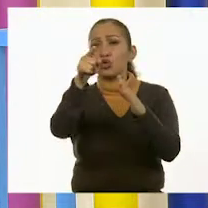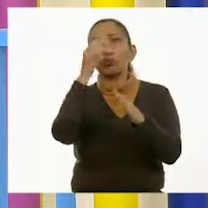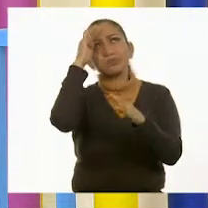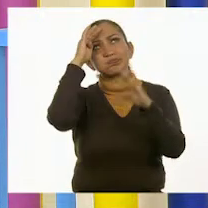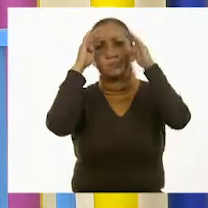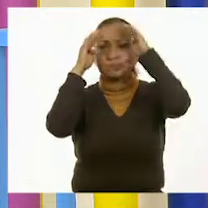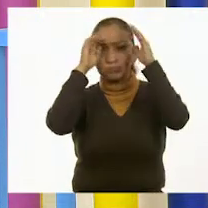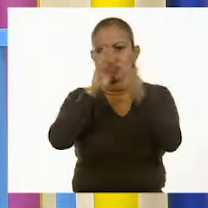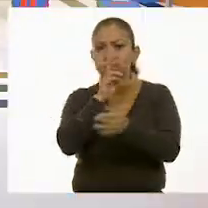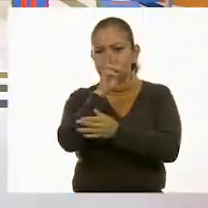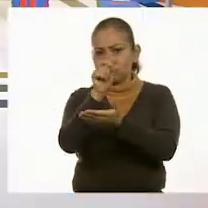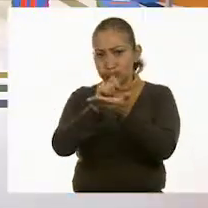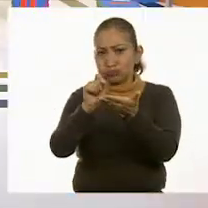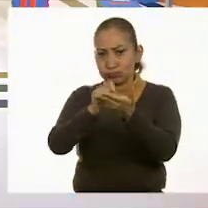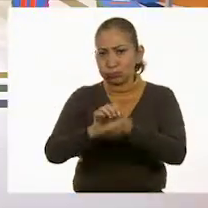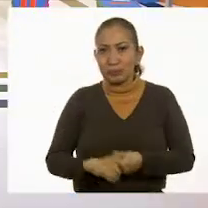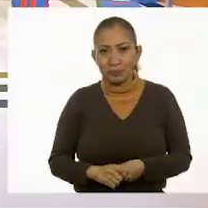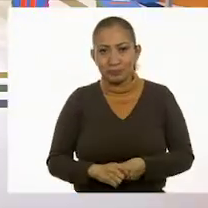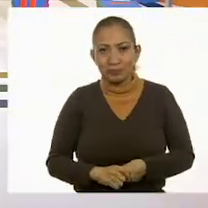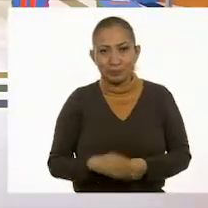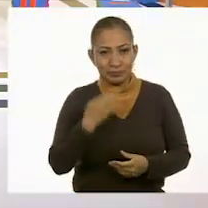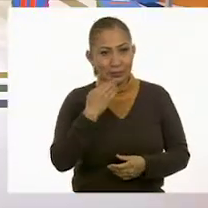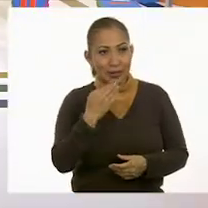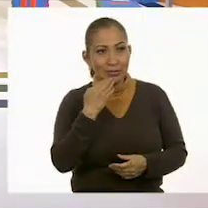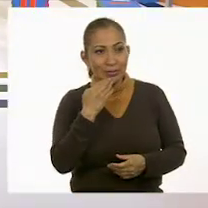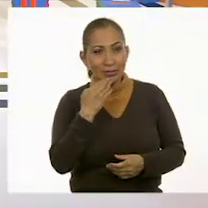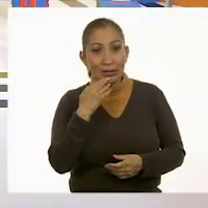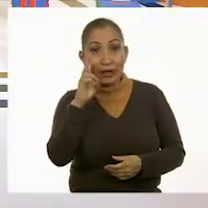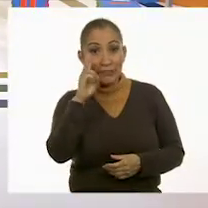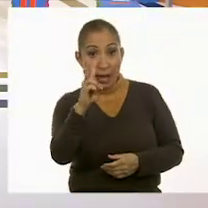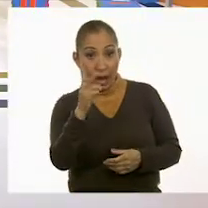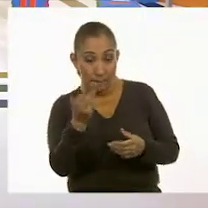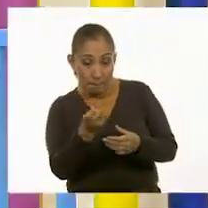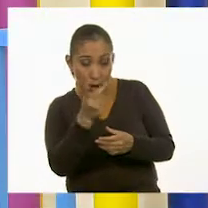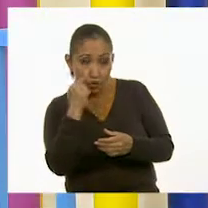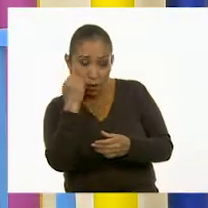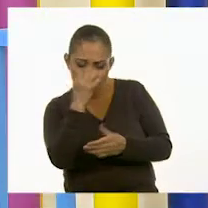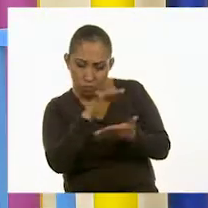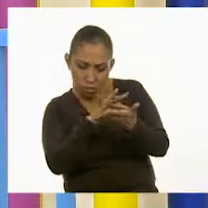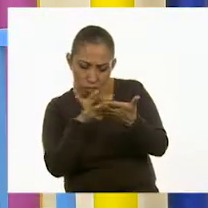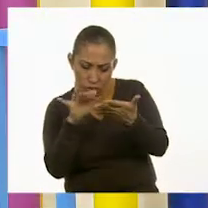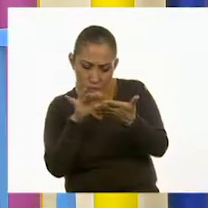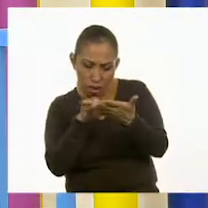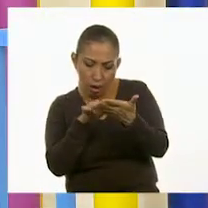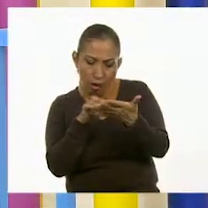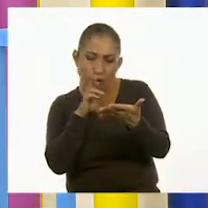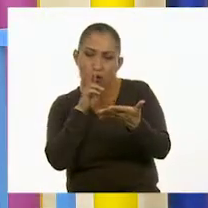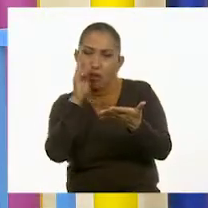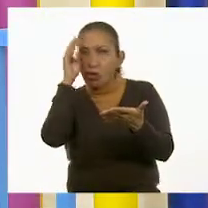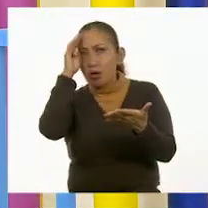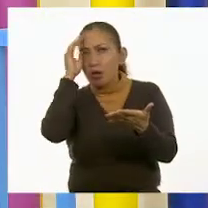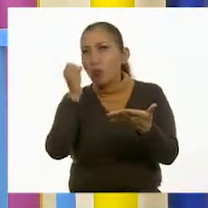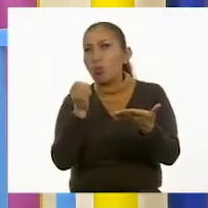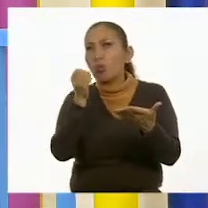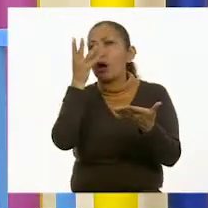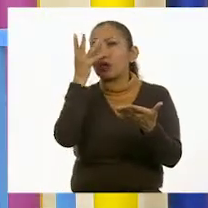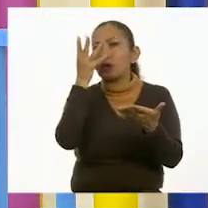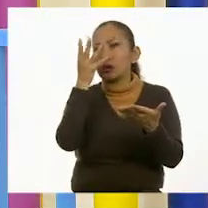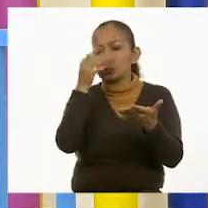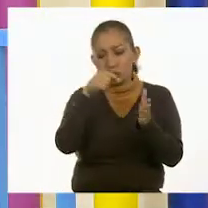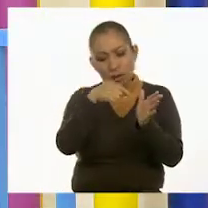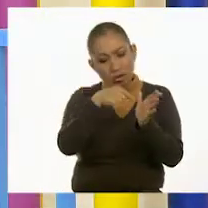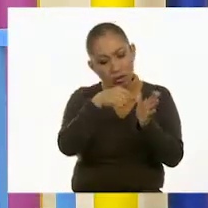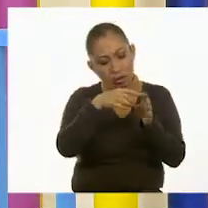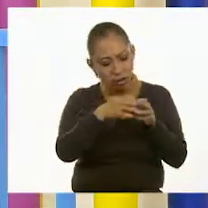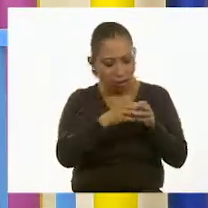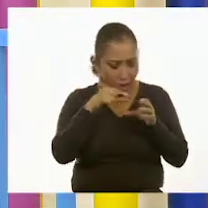resuelvan. ¿Te parece? Me parece muy bien. Muy bien. Entonces, lean la pregunta y ustedes contesten cuántos objetos